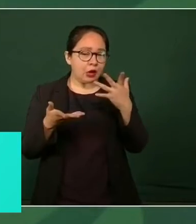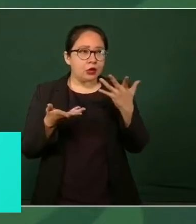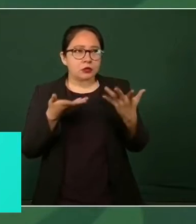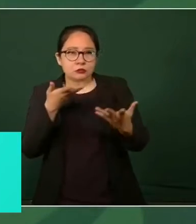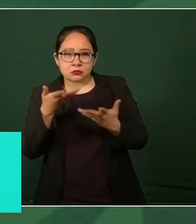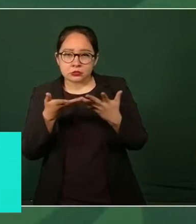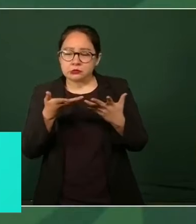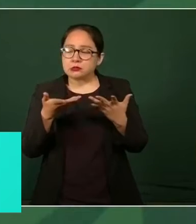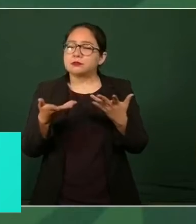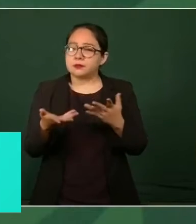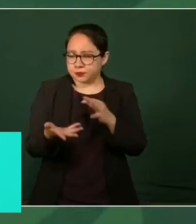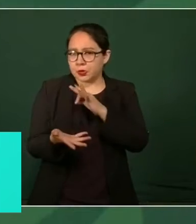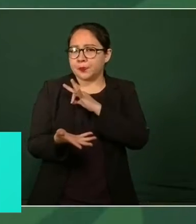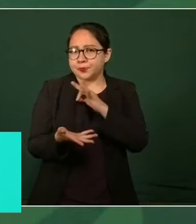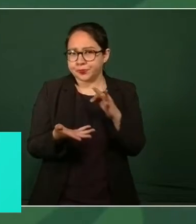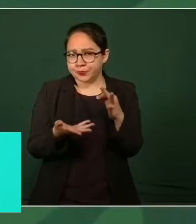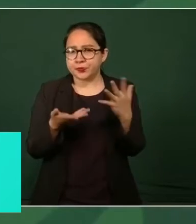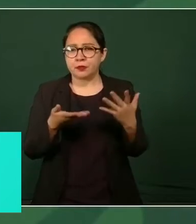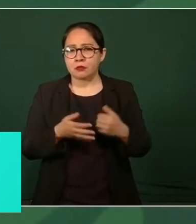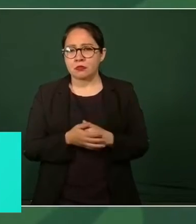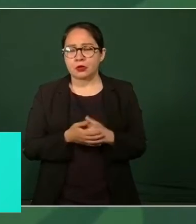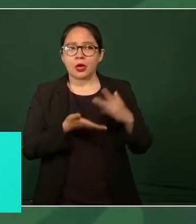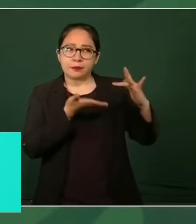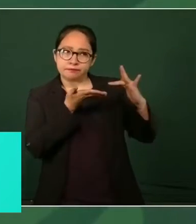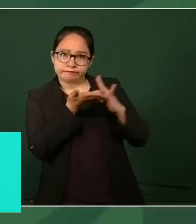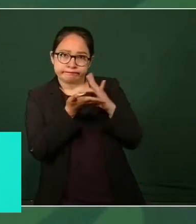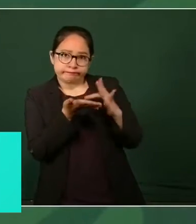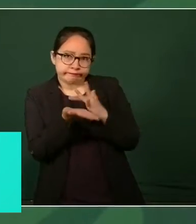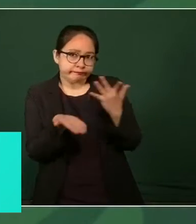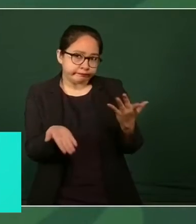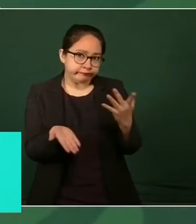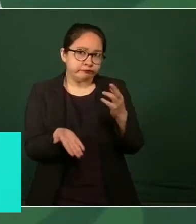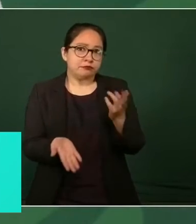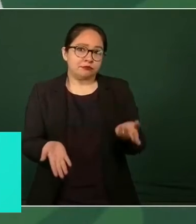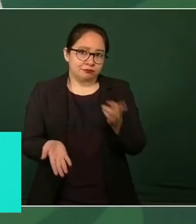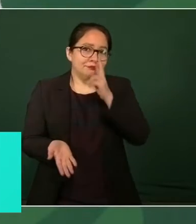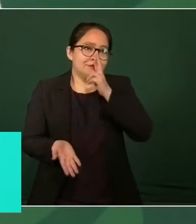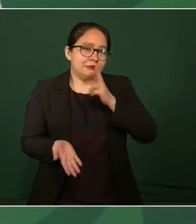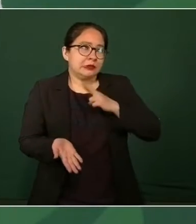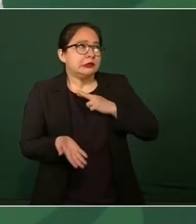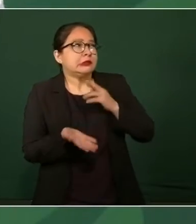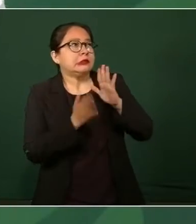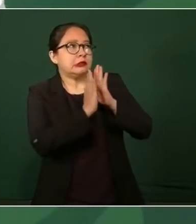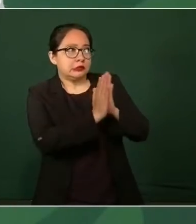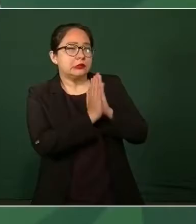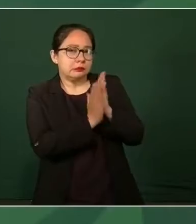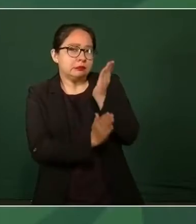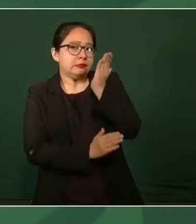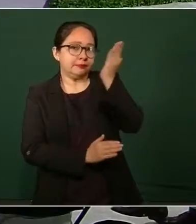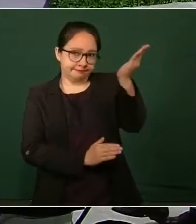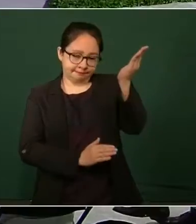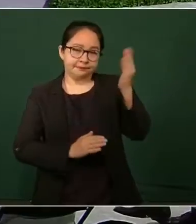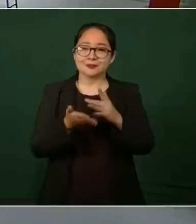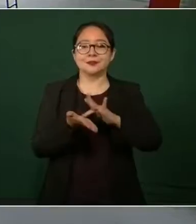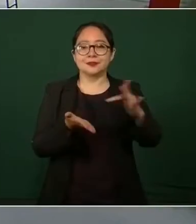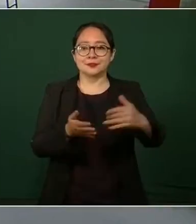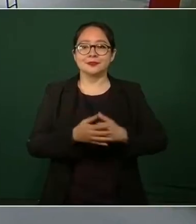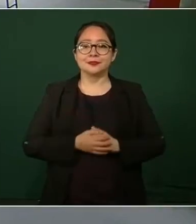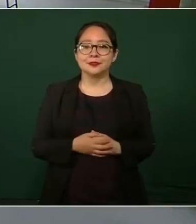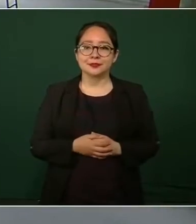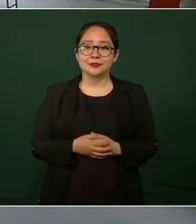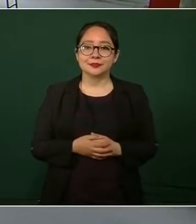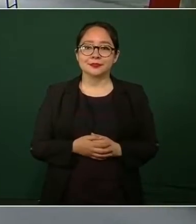que se le diera respuesta a nuestra solicitud. En presencia de